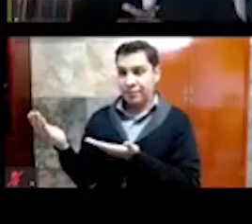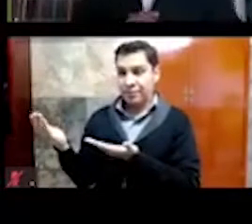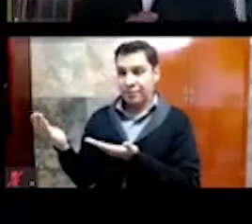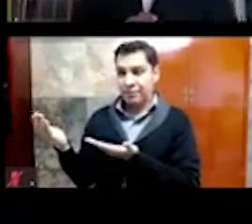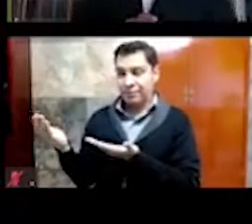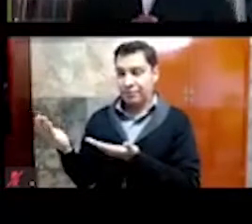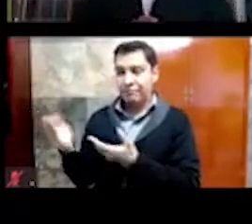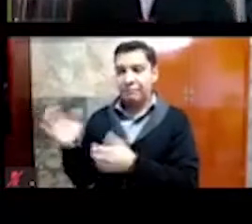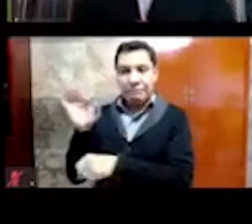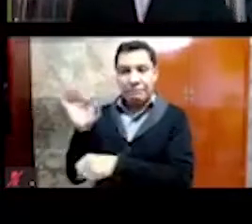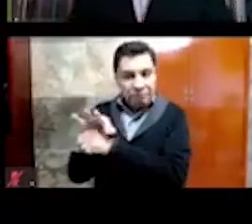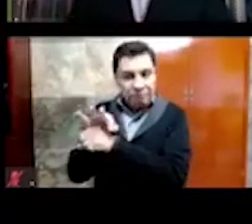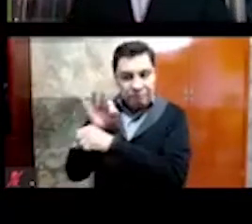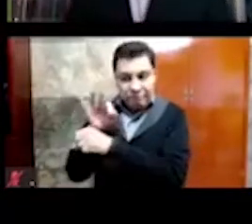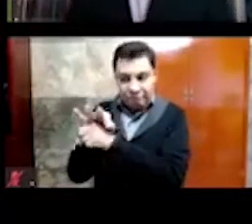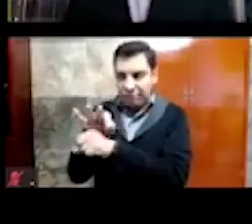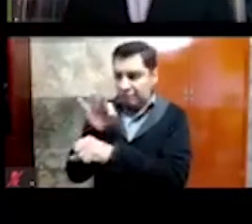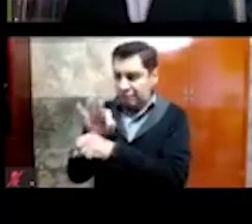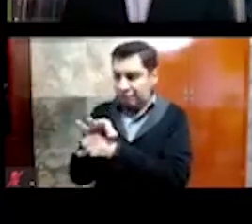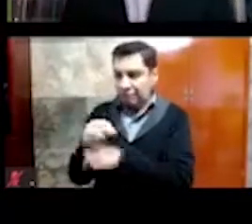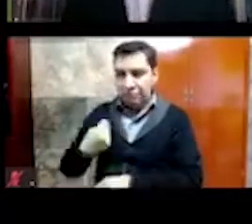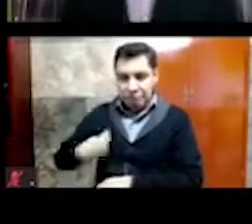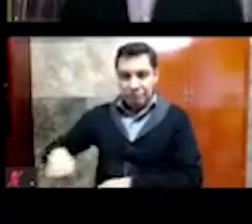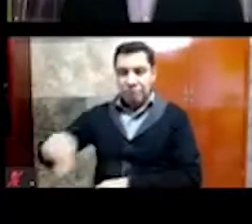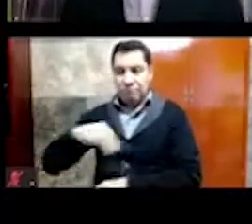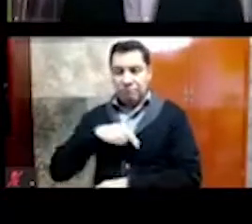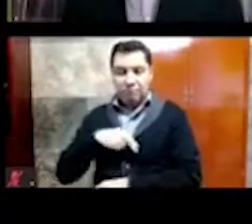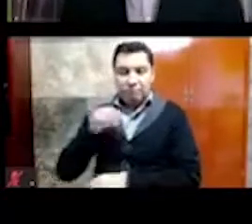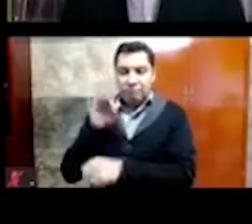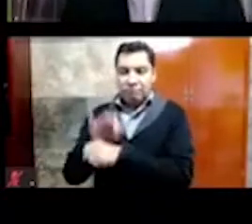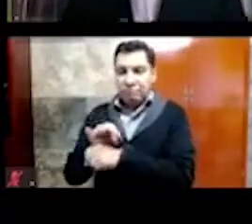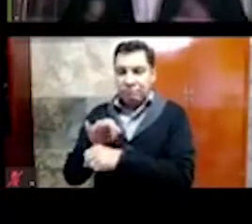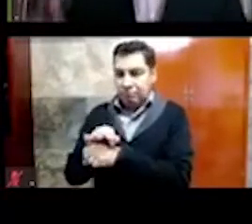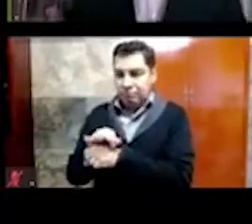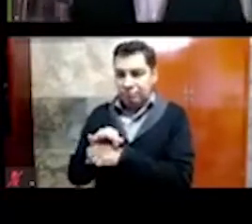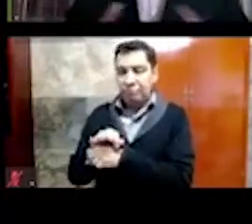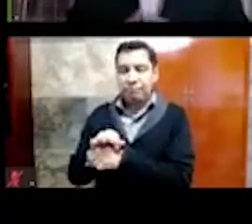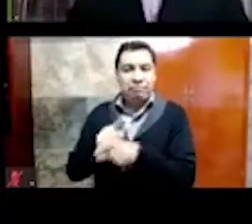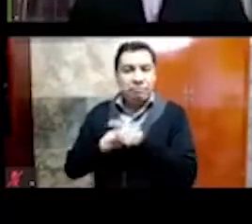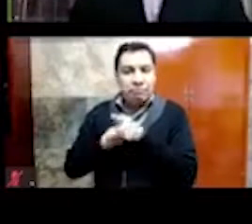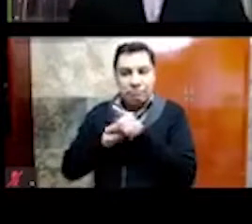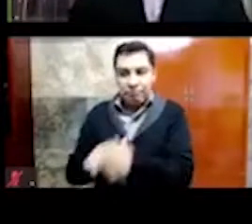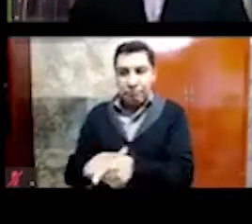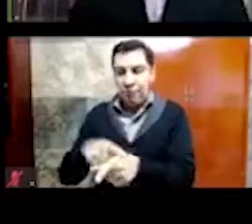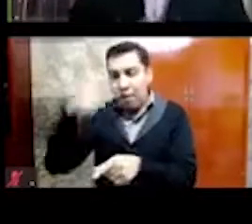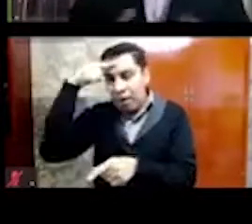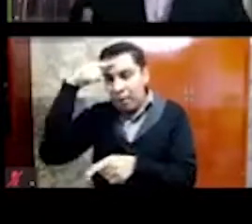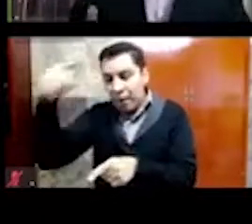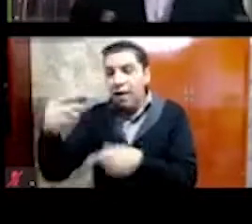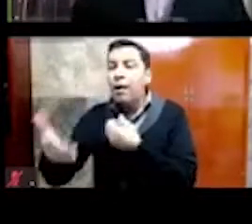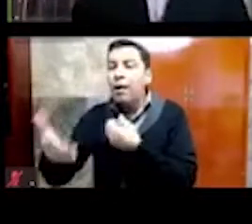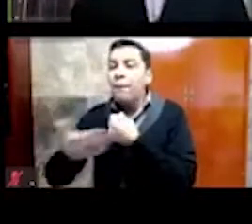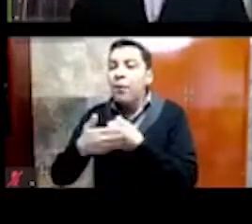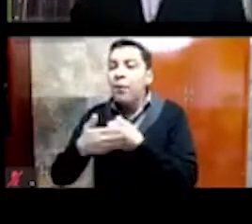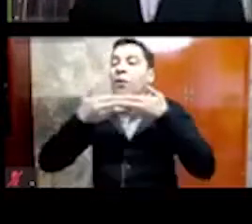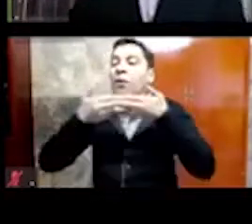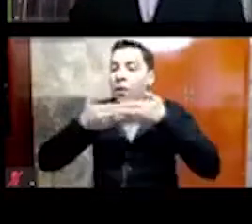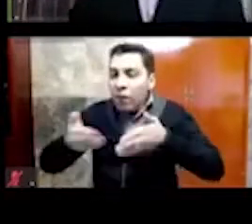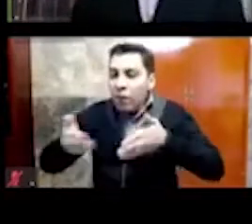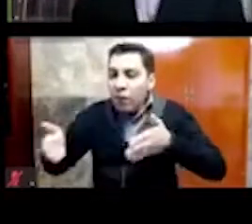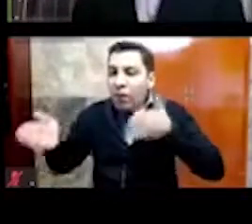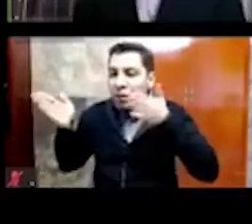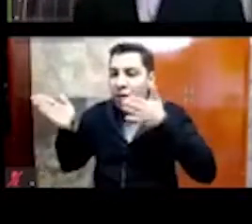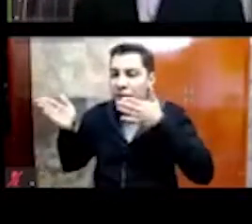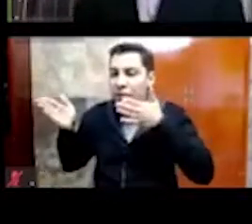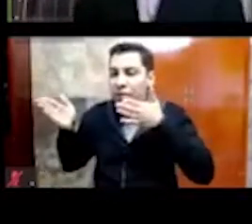preservar, y que van a, a, pues, a, este, se van a exhibir muy pronto, y eso es una reconstrucción